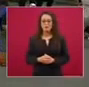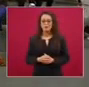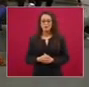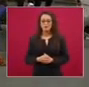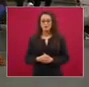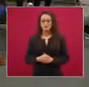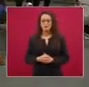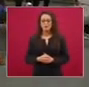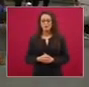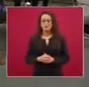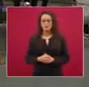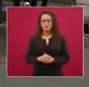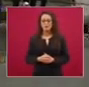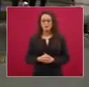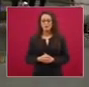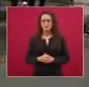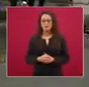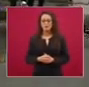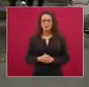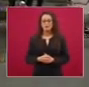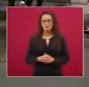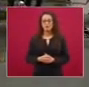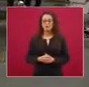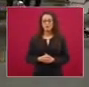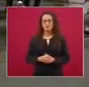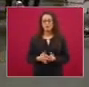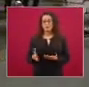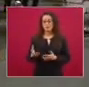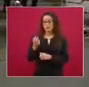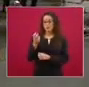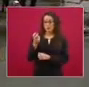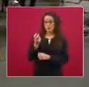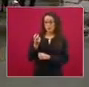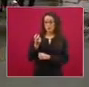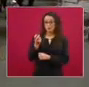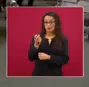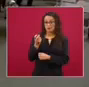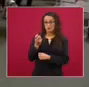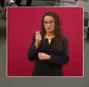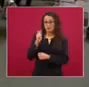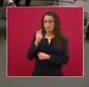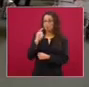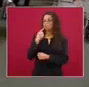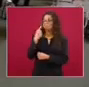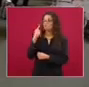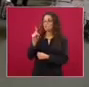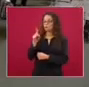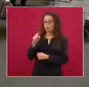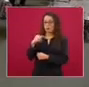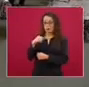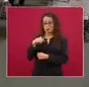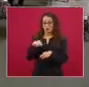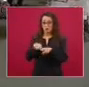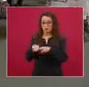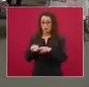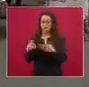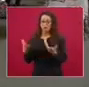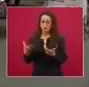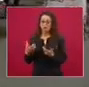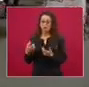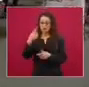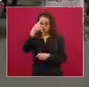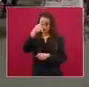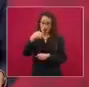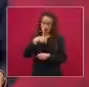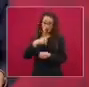Y en vez de ayudarme, en este caso, esa denuncia de mi hermano me perjudica o nos afecta